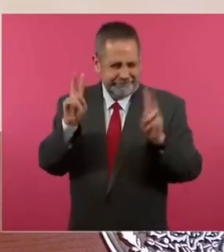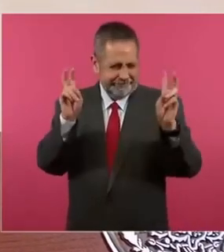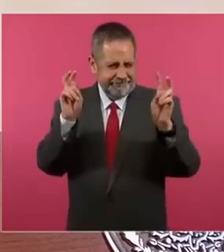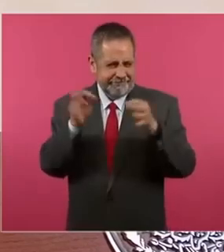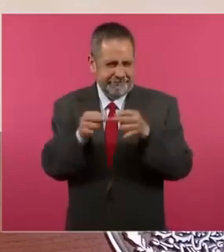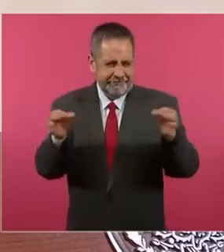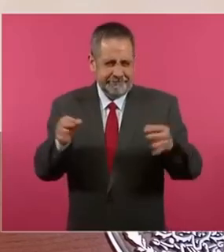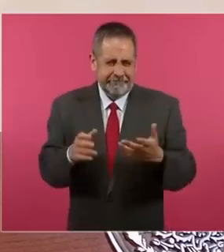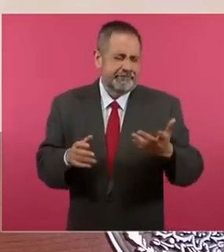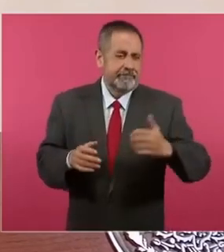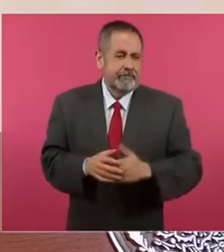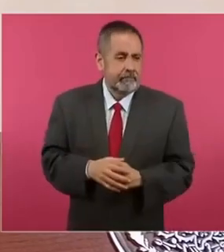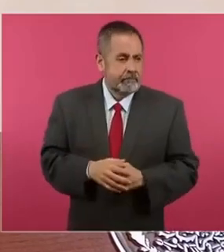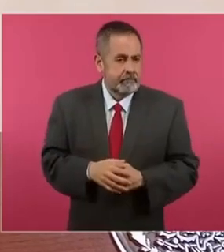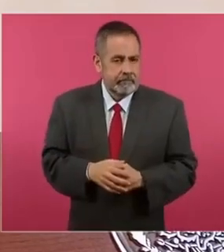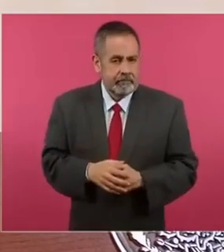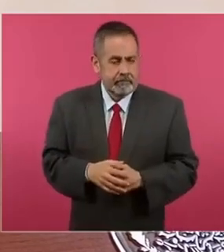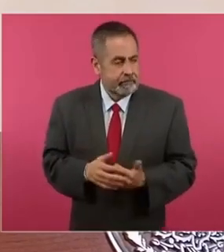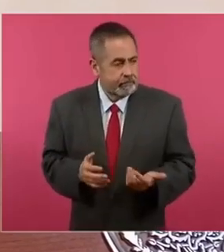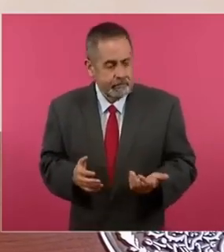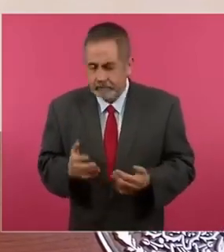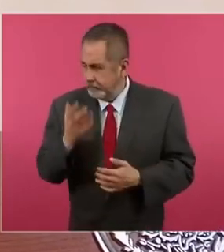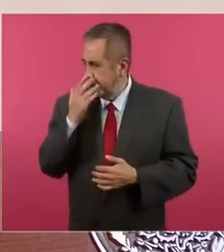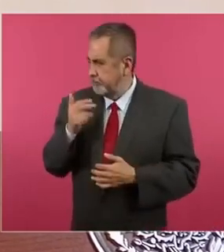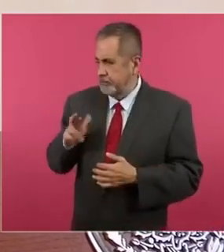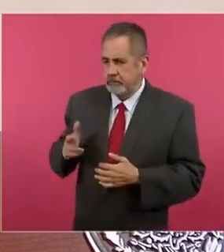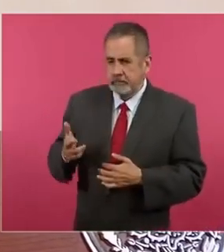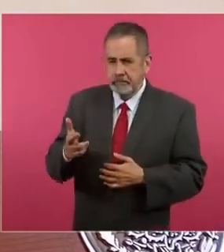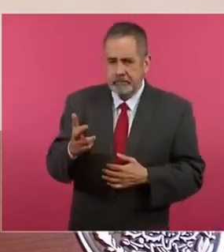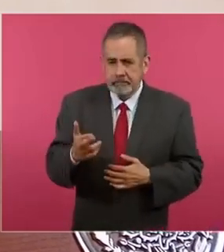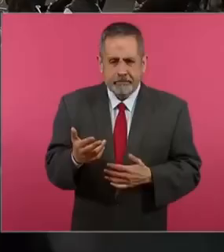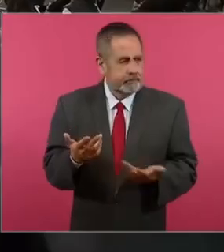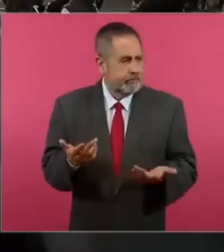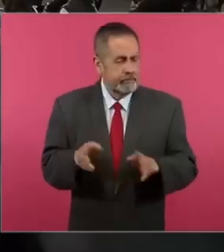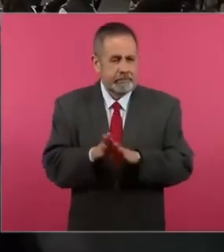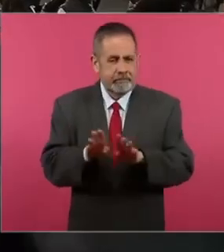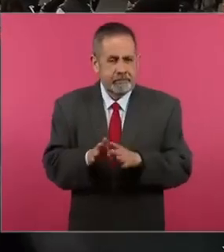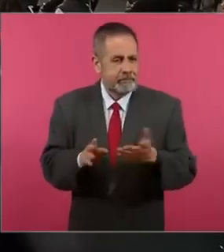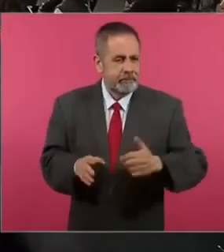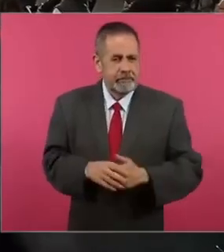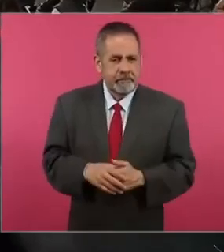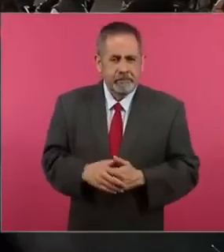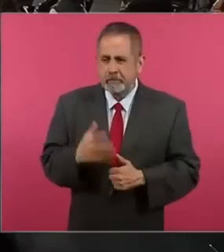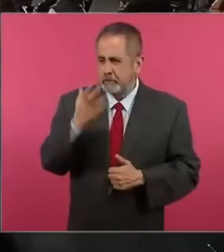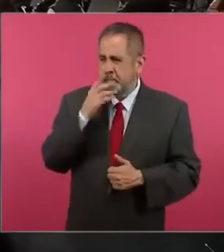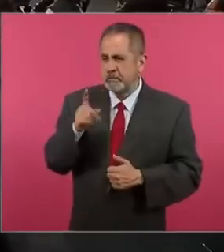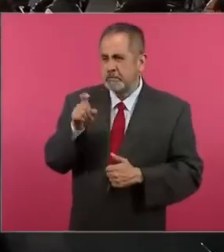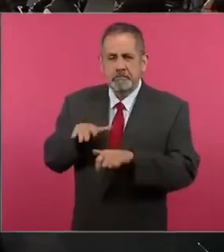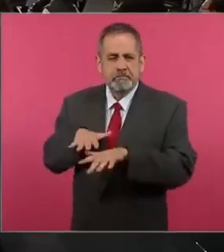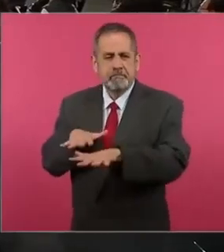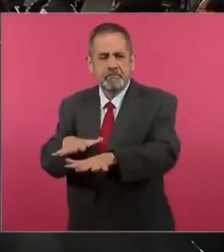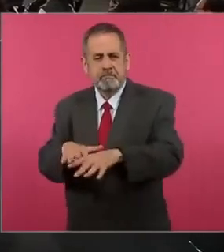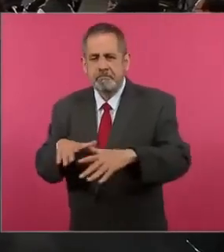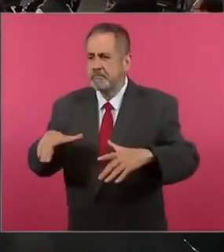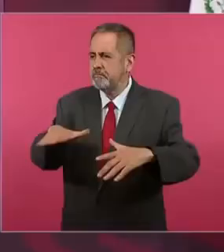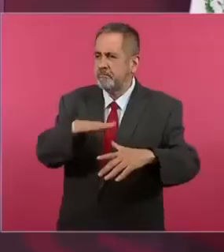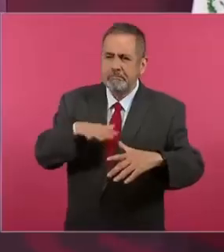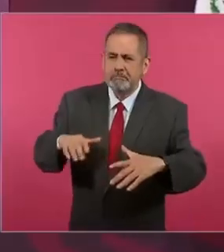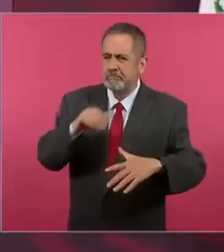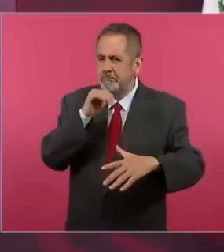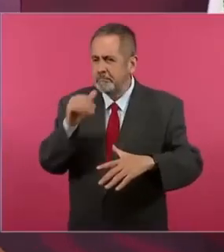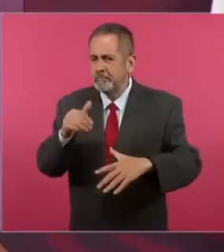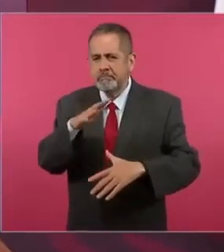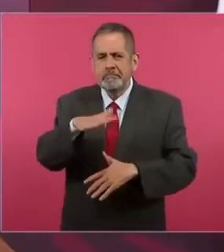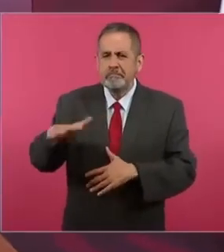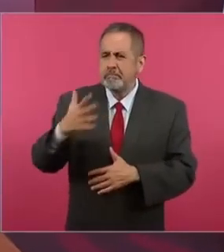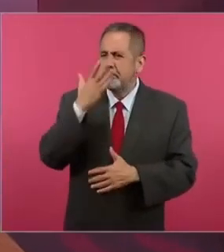Si no hay río, si no hay arroyos, no hay lagunas, no